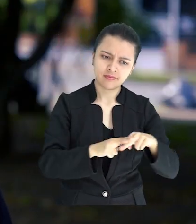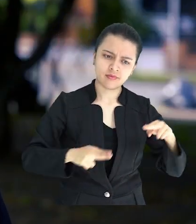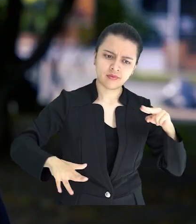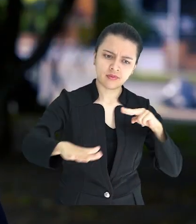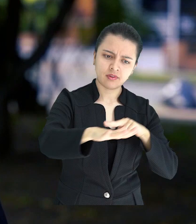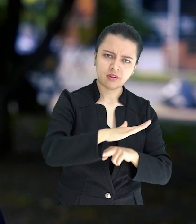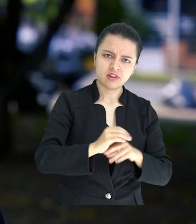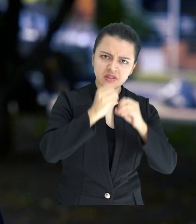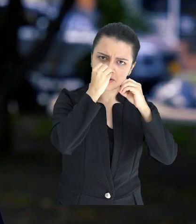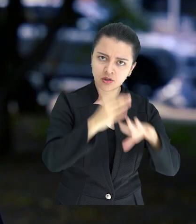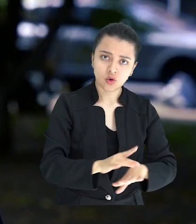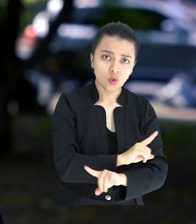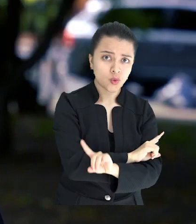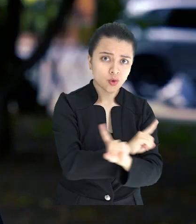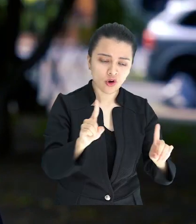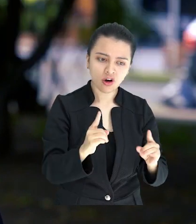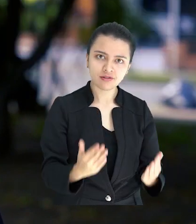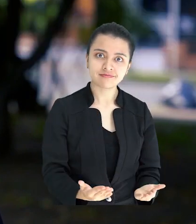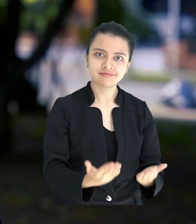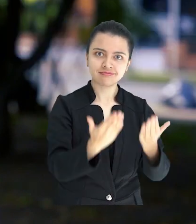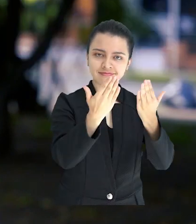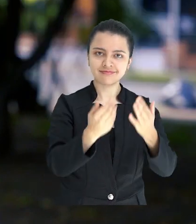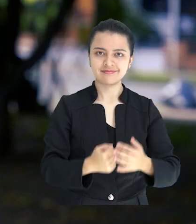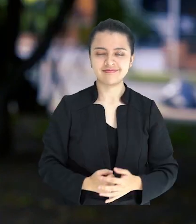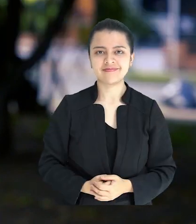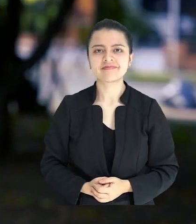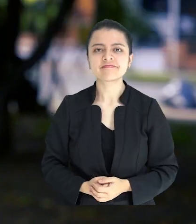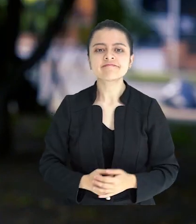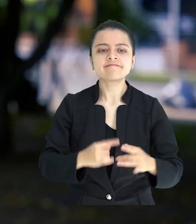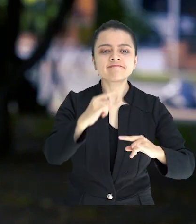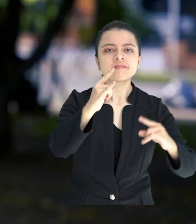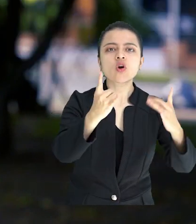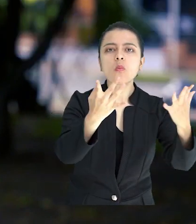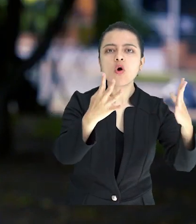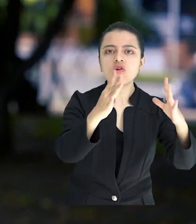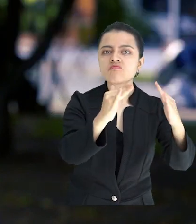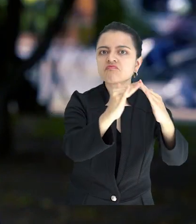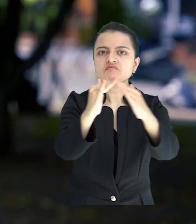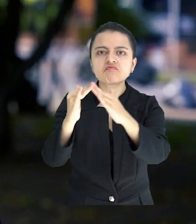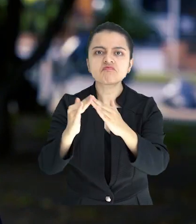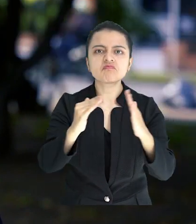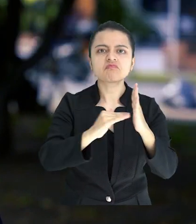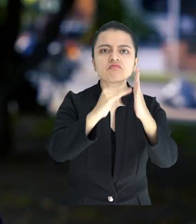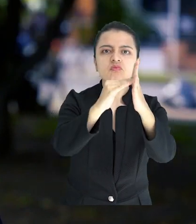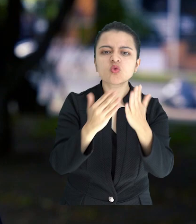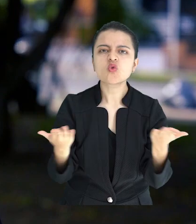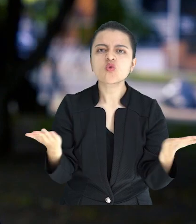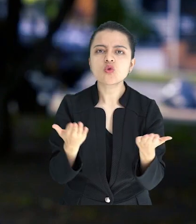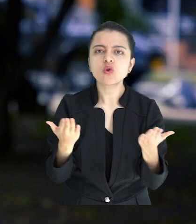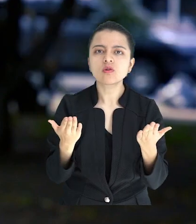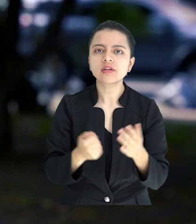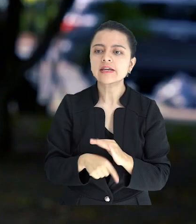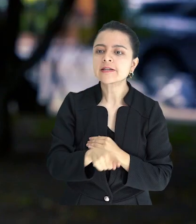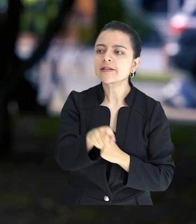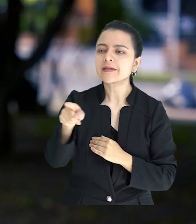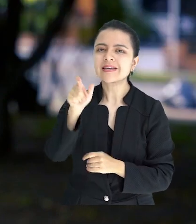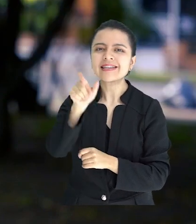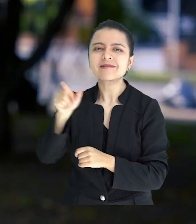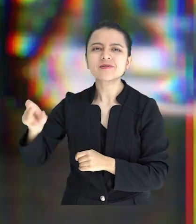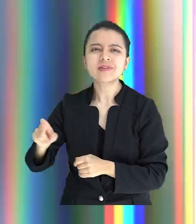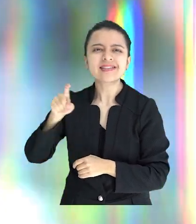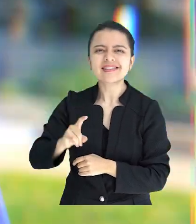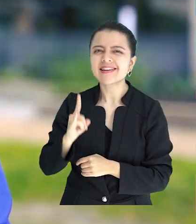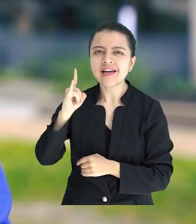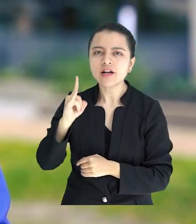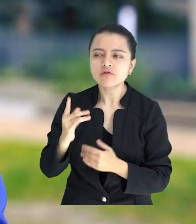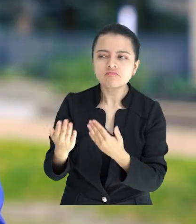ambientales. El segundo, defender y armonizar los modos rurales de habitar. Y por último, consensuar con la comunidad las oportunidades identificadas en el